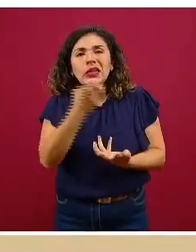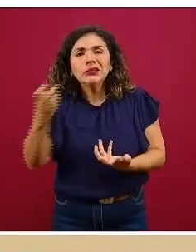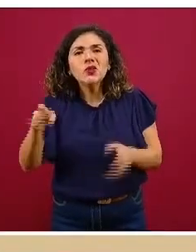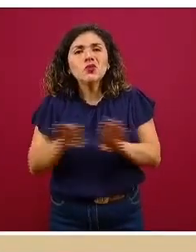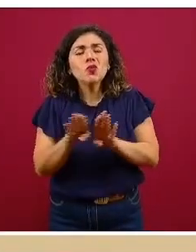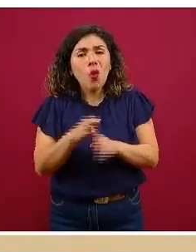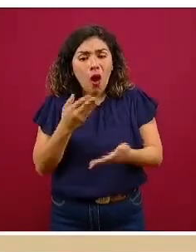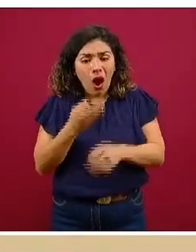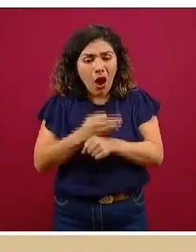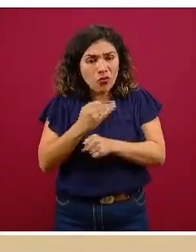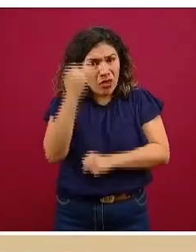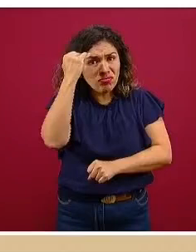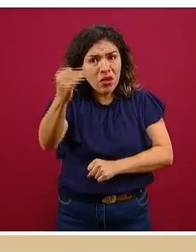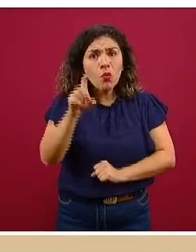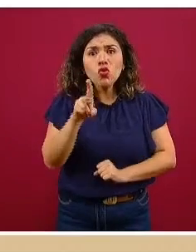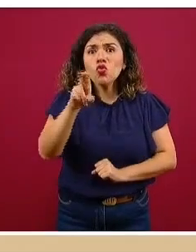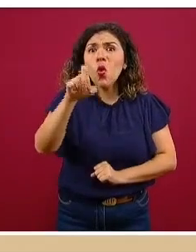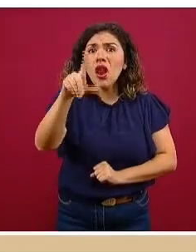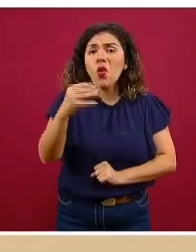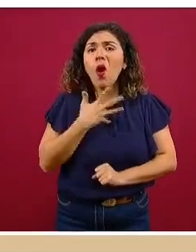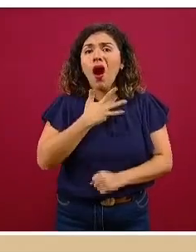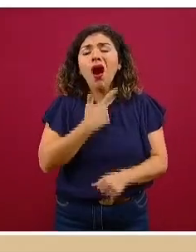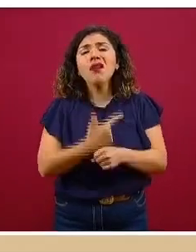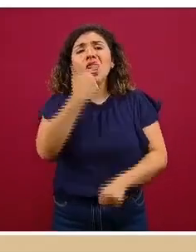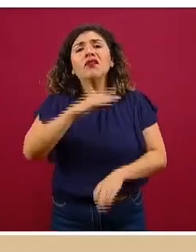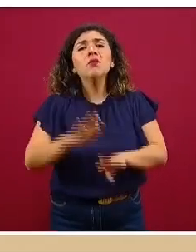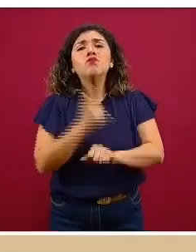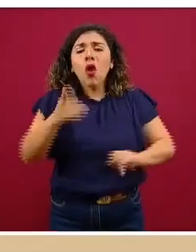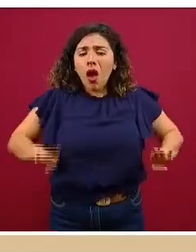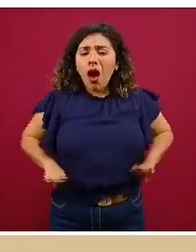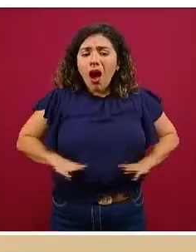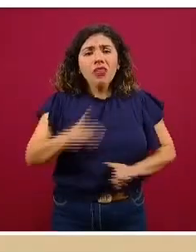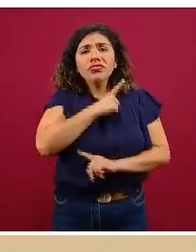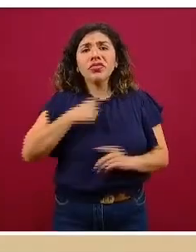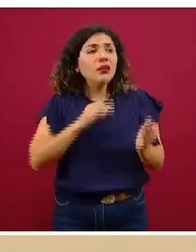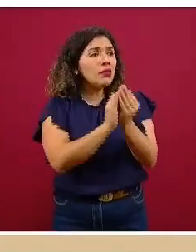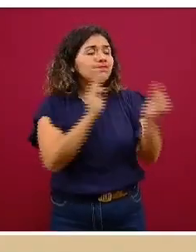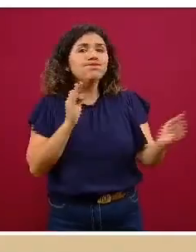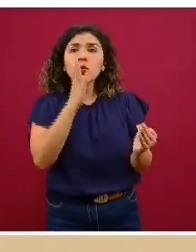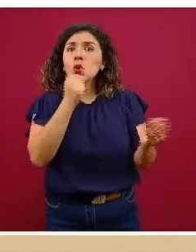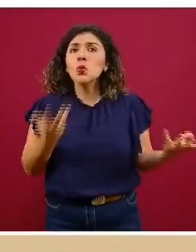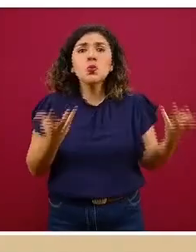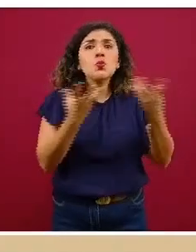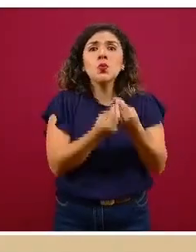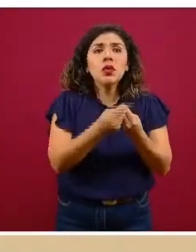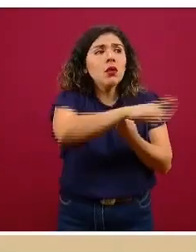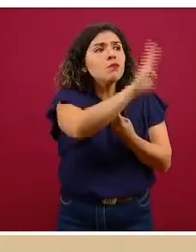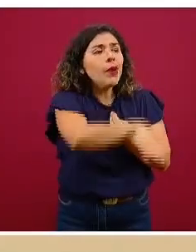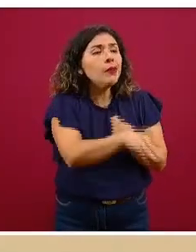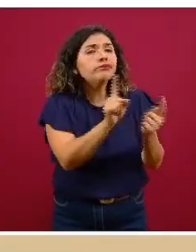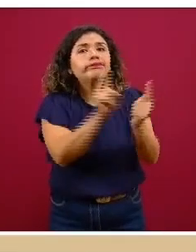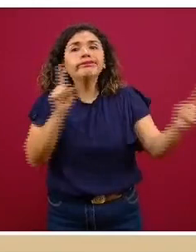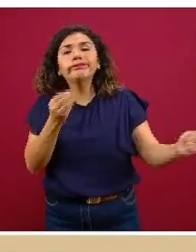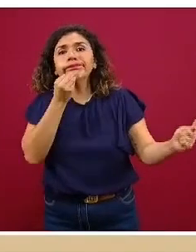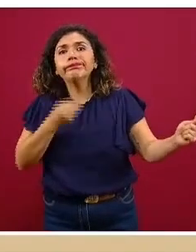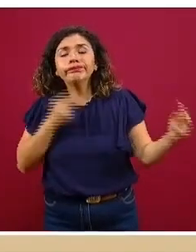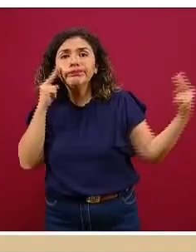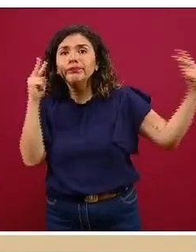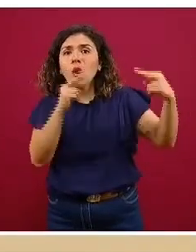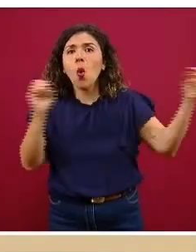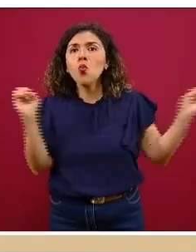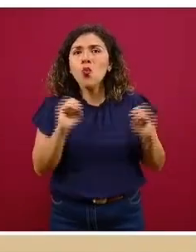vivir y elaborar el duelo se vio afectado debido a las condiciones de la sana distancia que muchas veces hemos visto.